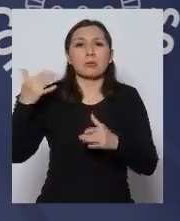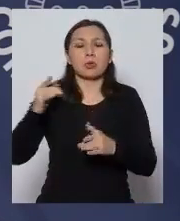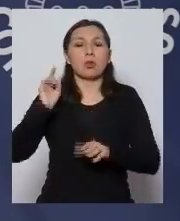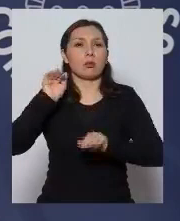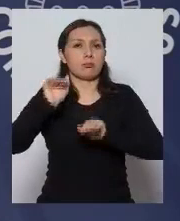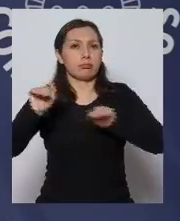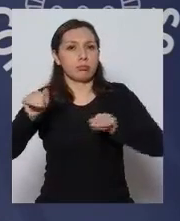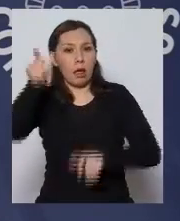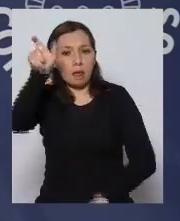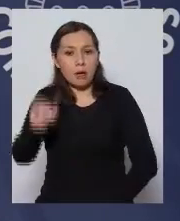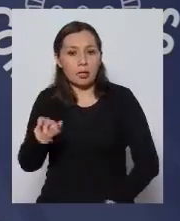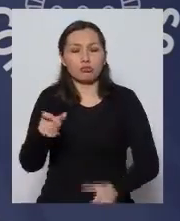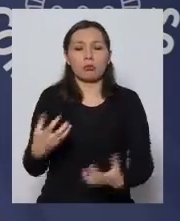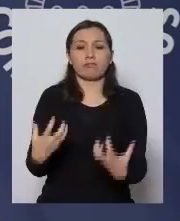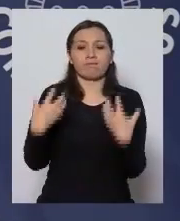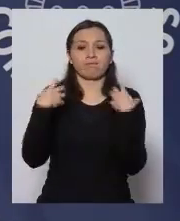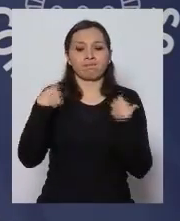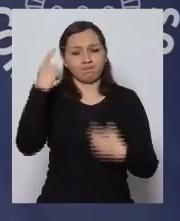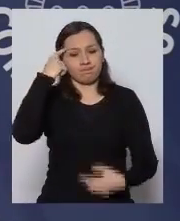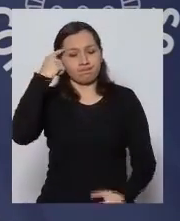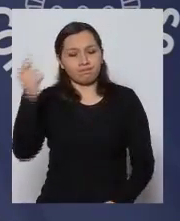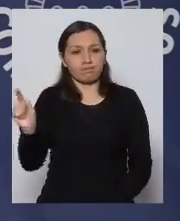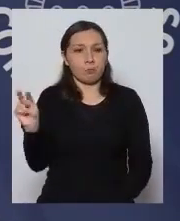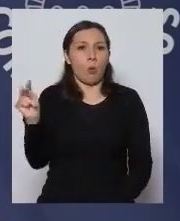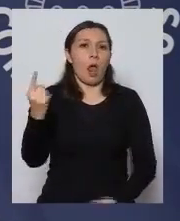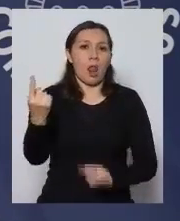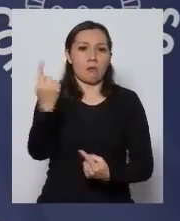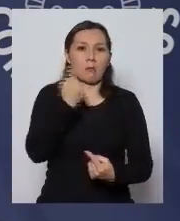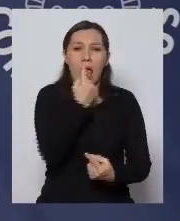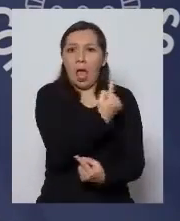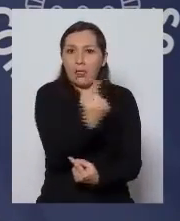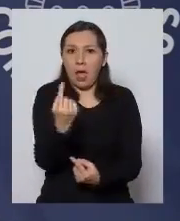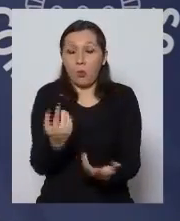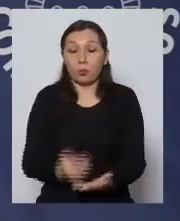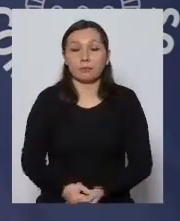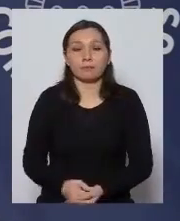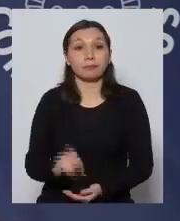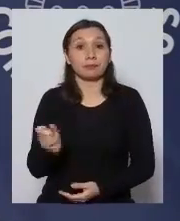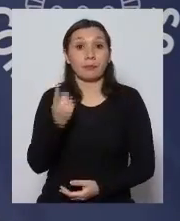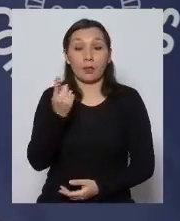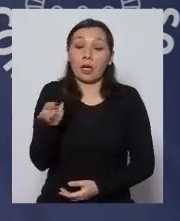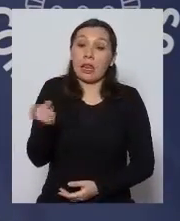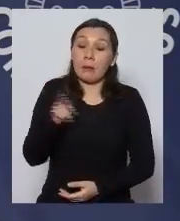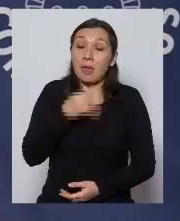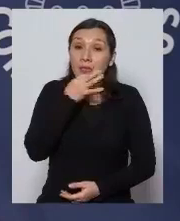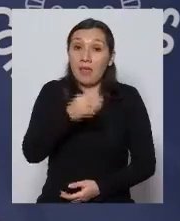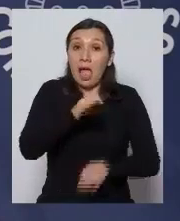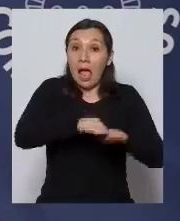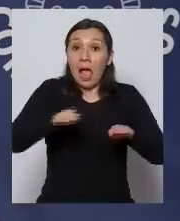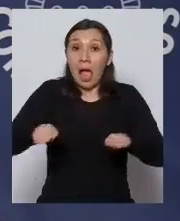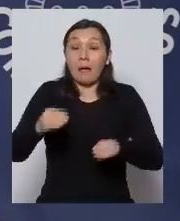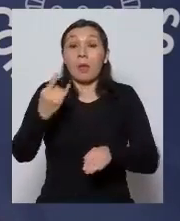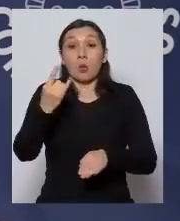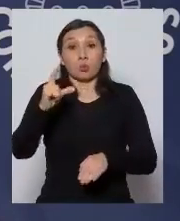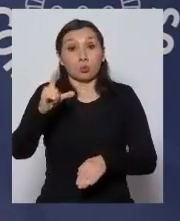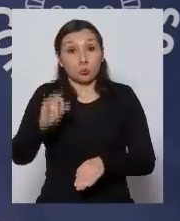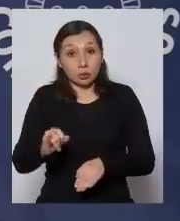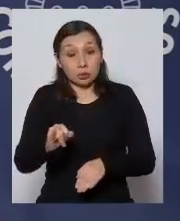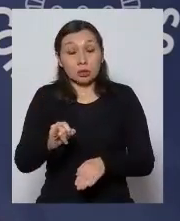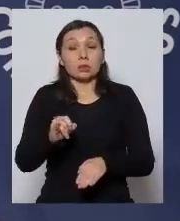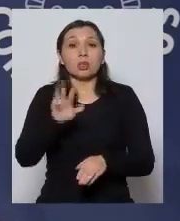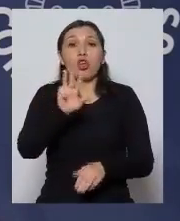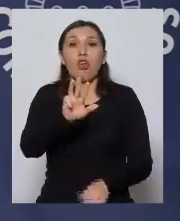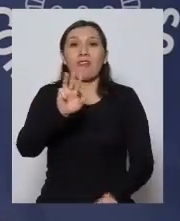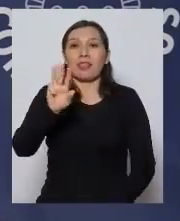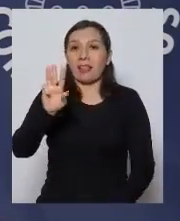la responsabilidad personal en primer lugar quiero reiterar que la ocupación de camas de intensivo en la región metropolitana es